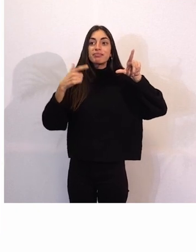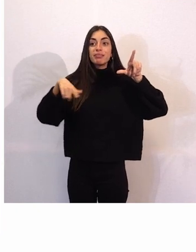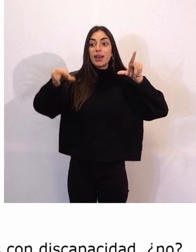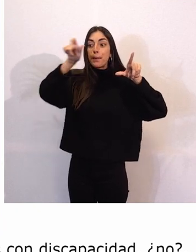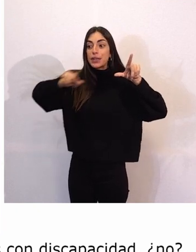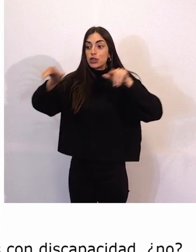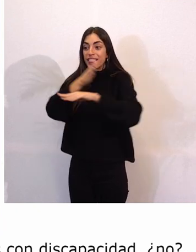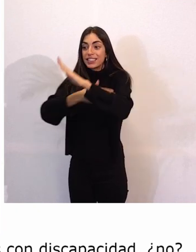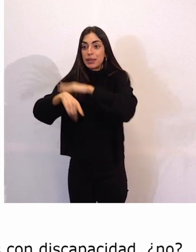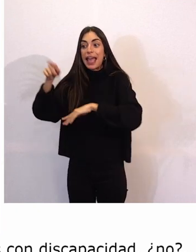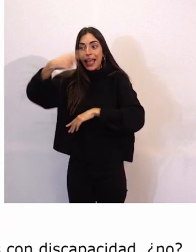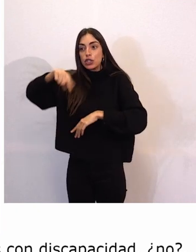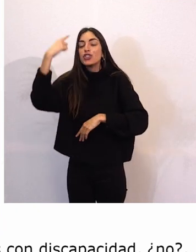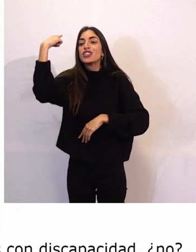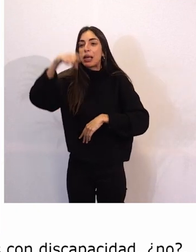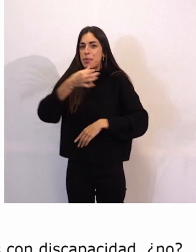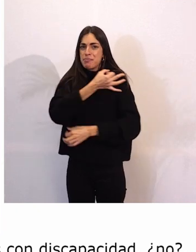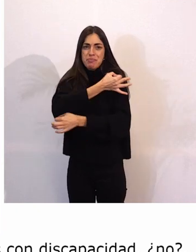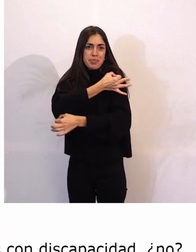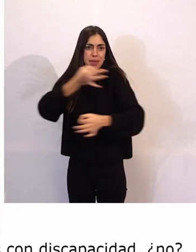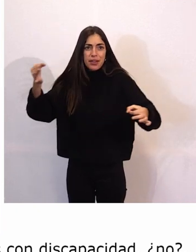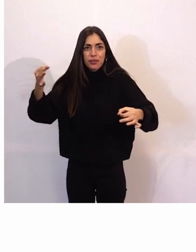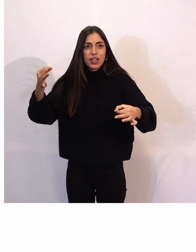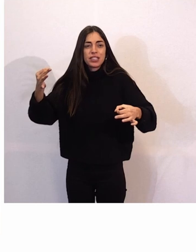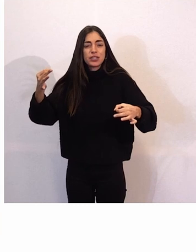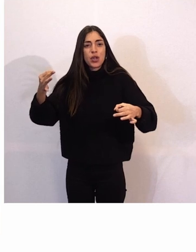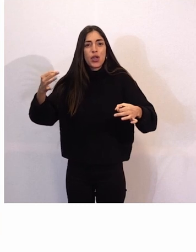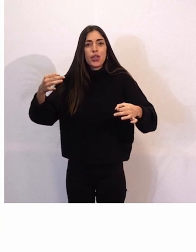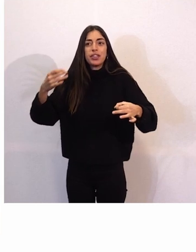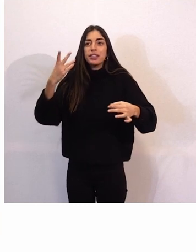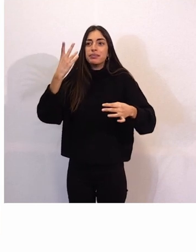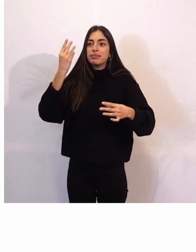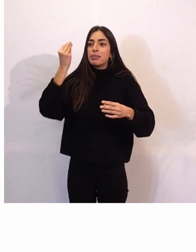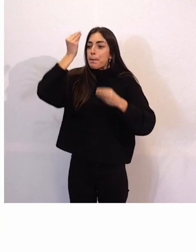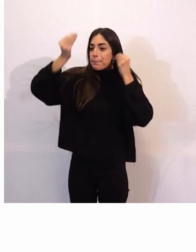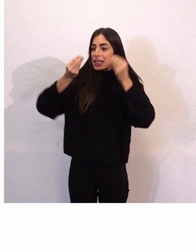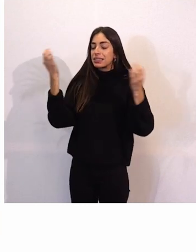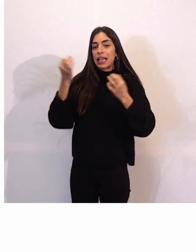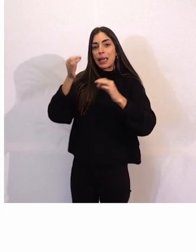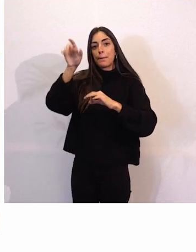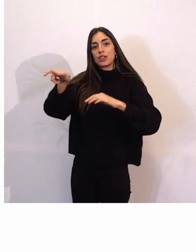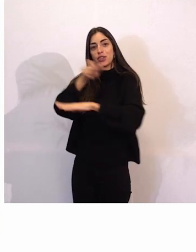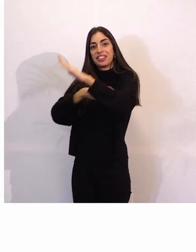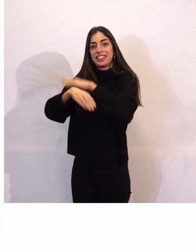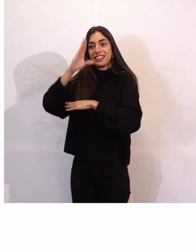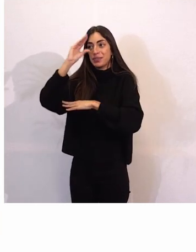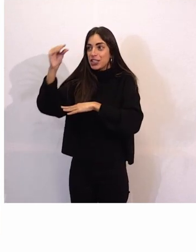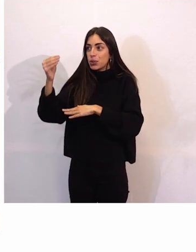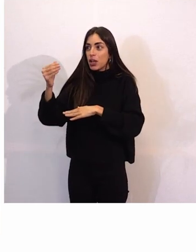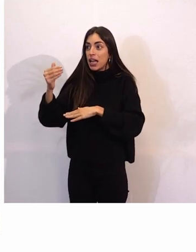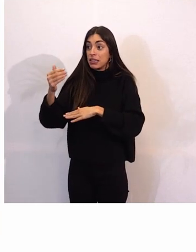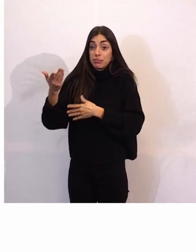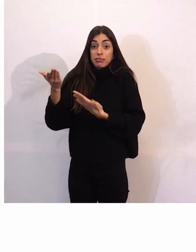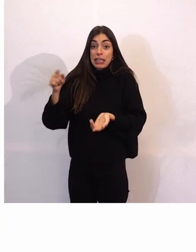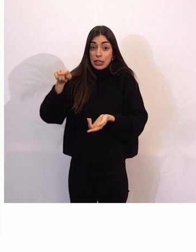sabe lo que puede pensar una persona con discapacidad. Más que ellas, nadie lo sabe. Y